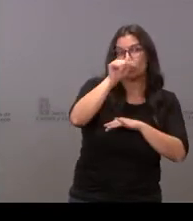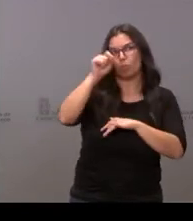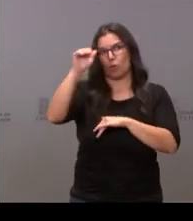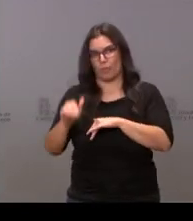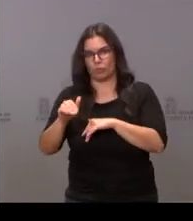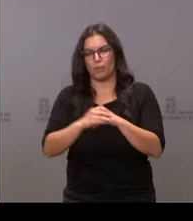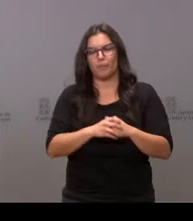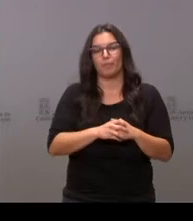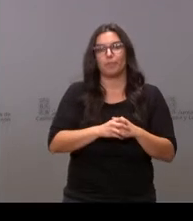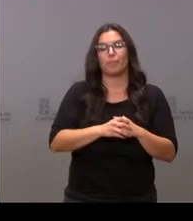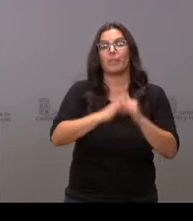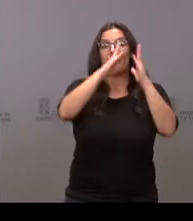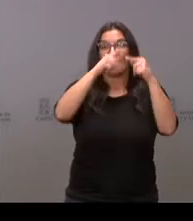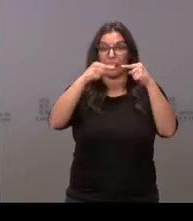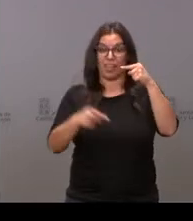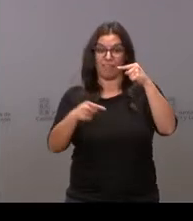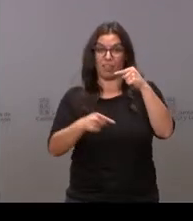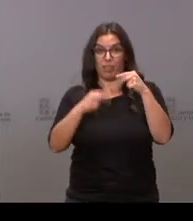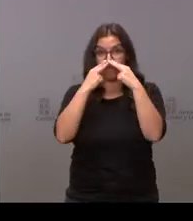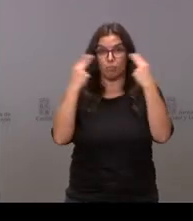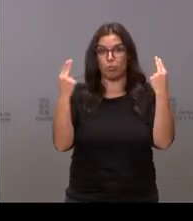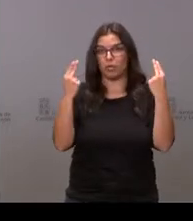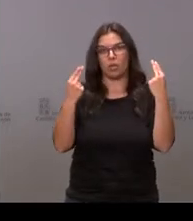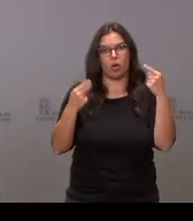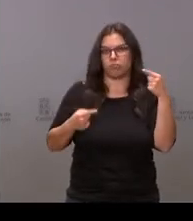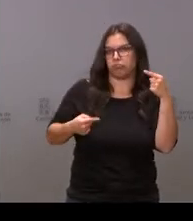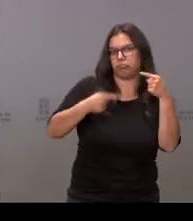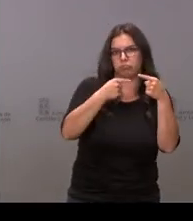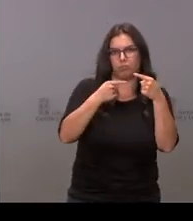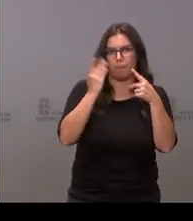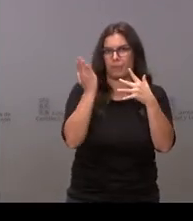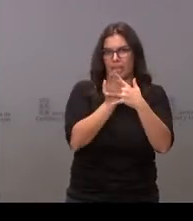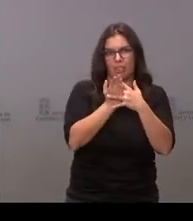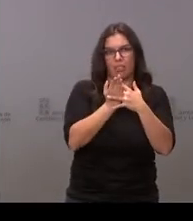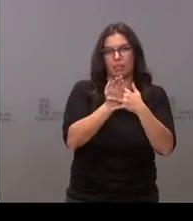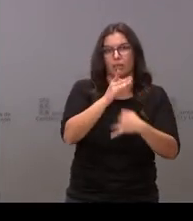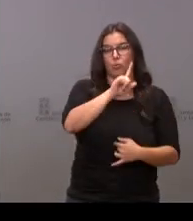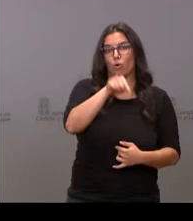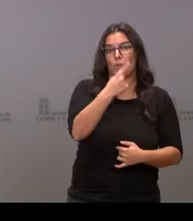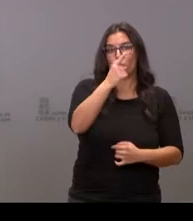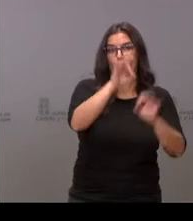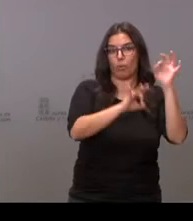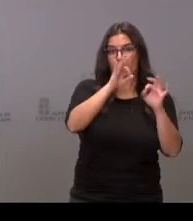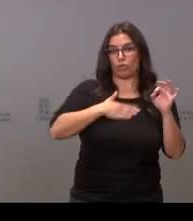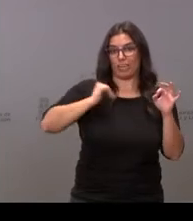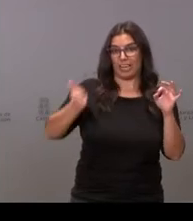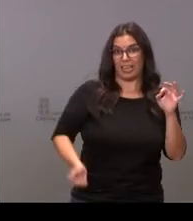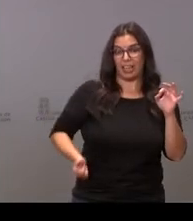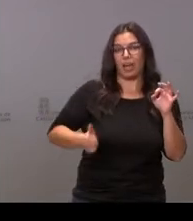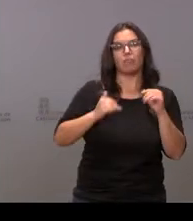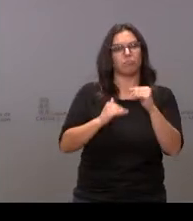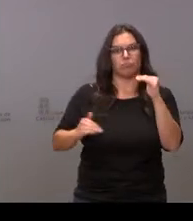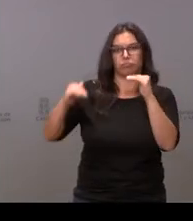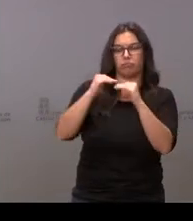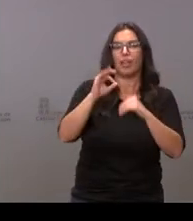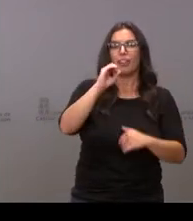El déficit público prácticamente se reducirá a la mitad, desde el 1,1% del PIB hasta el 0,6